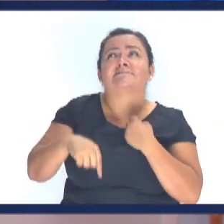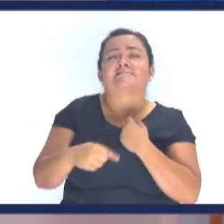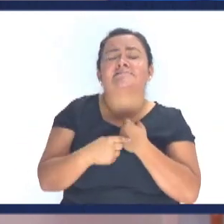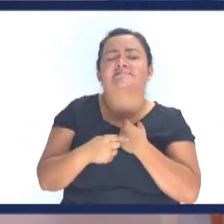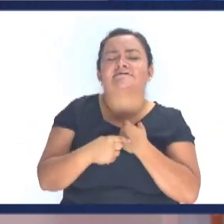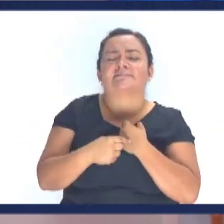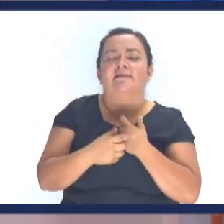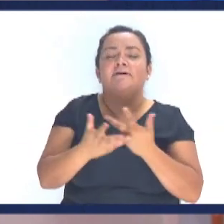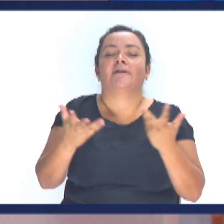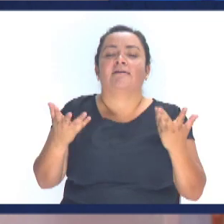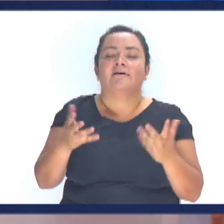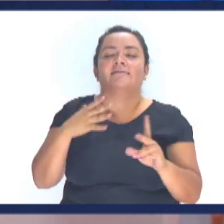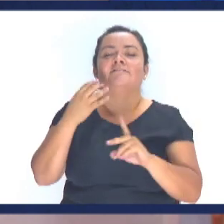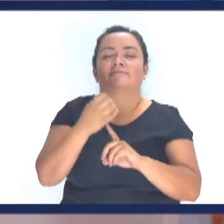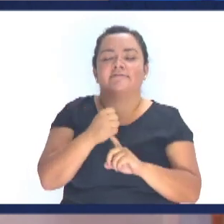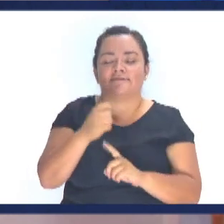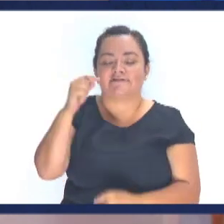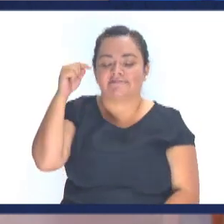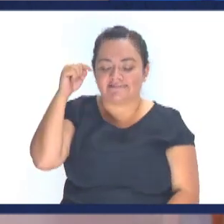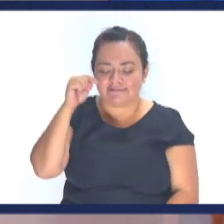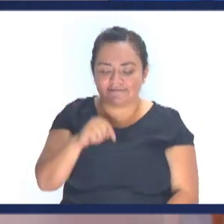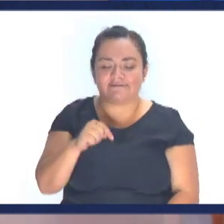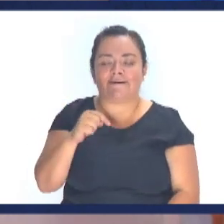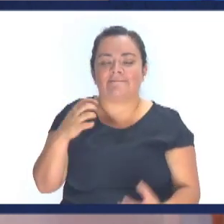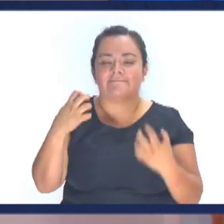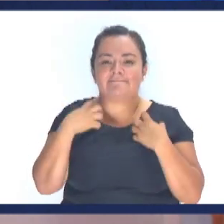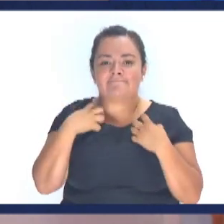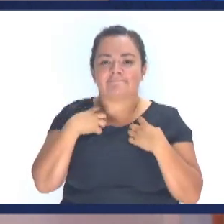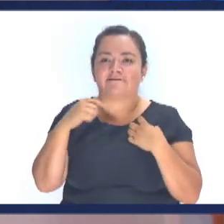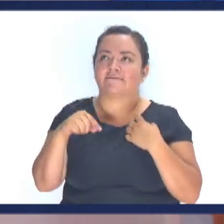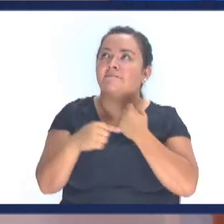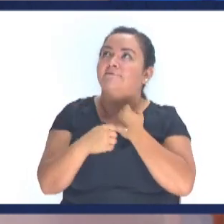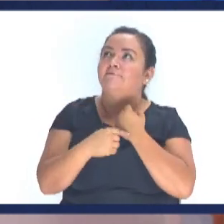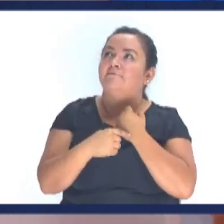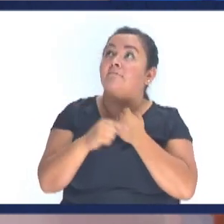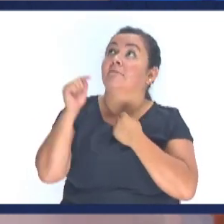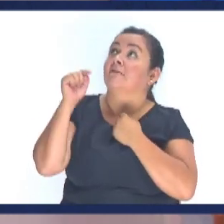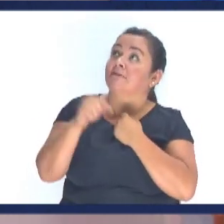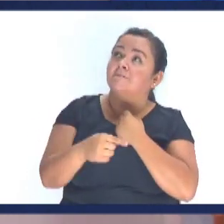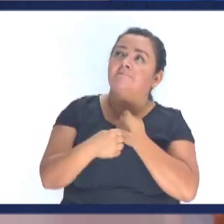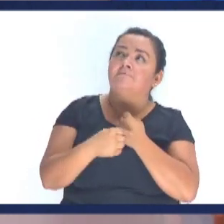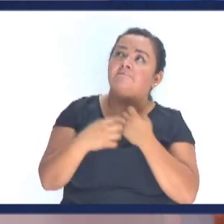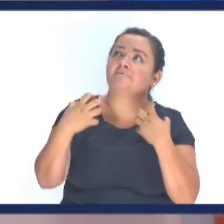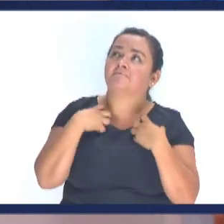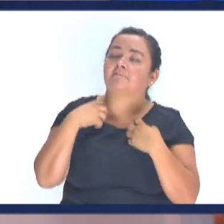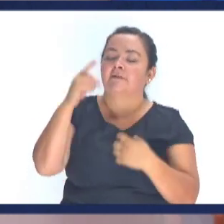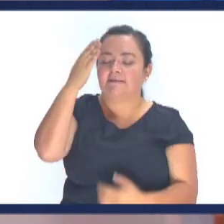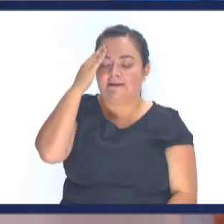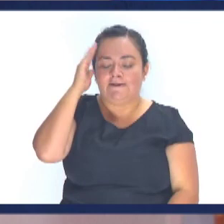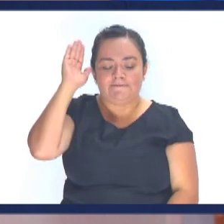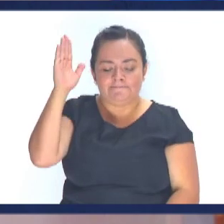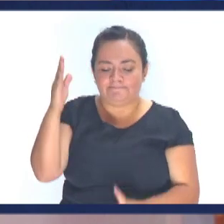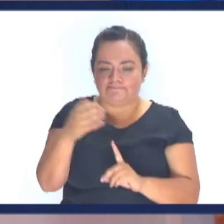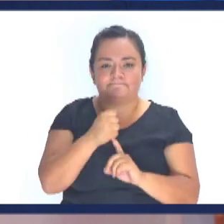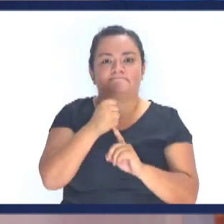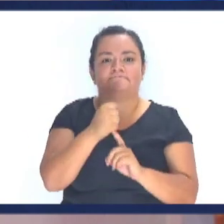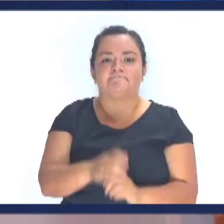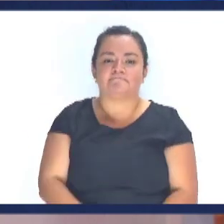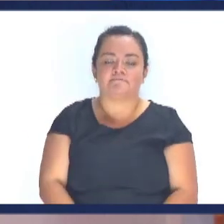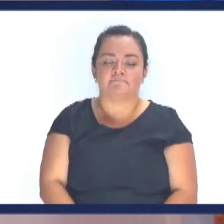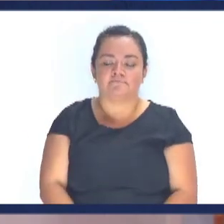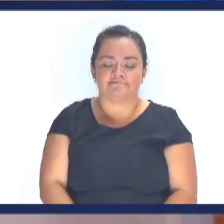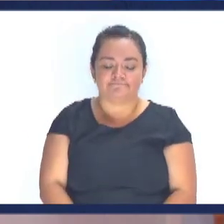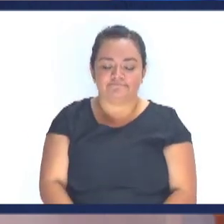Más para esto he llegado a esta hora Más para esto he llegado a esta